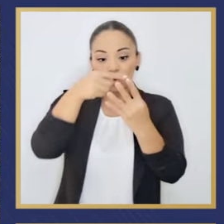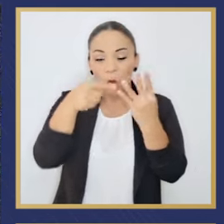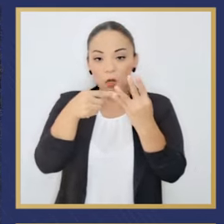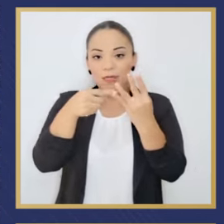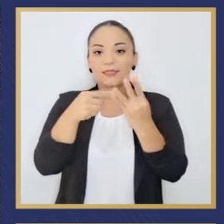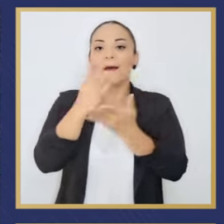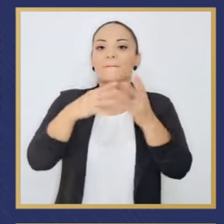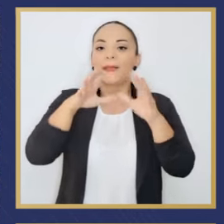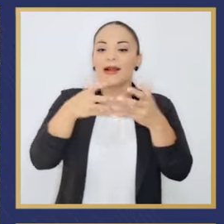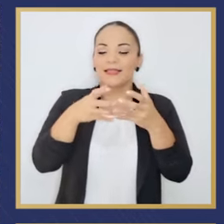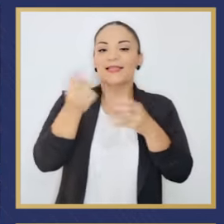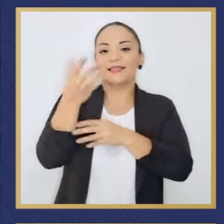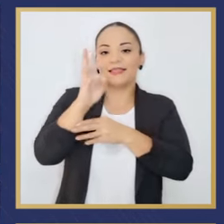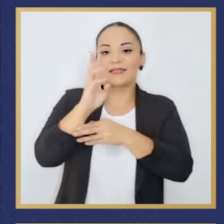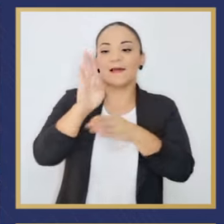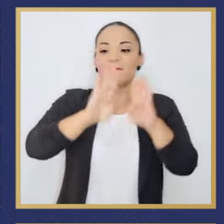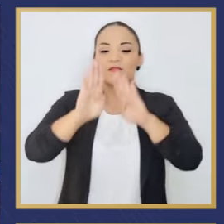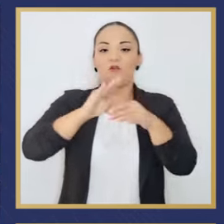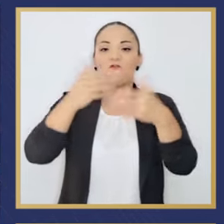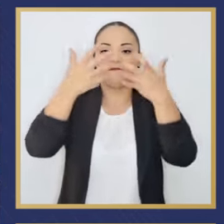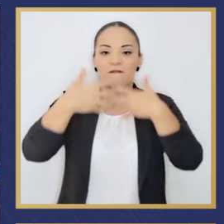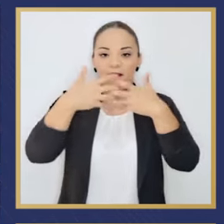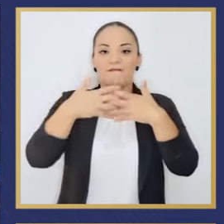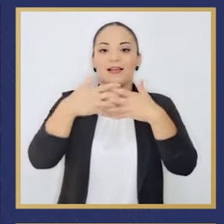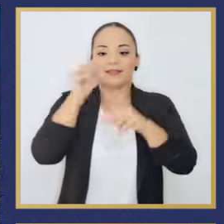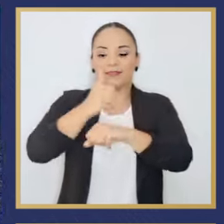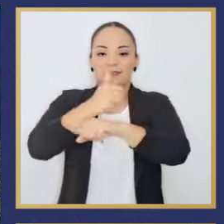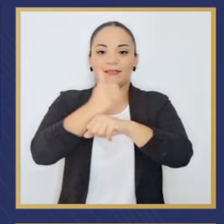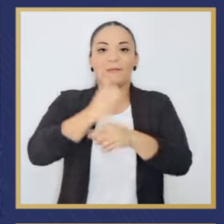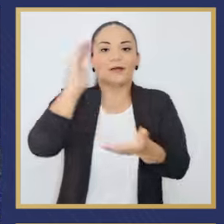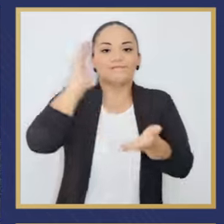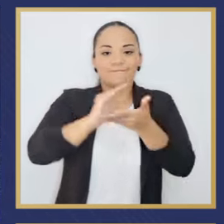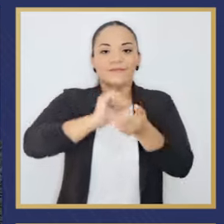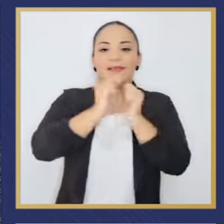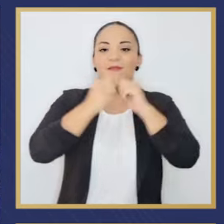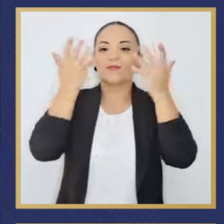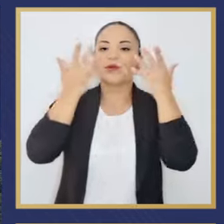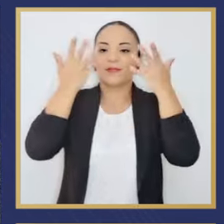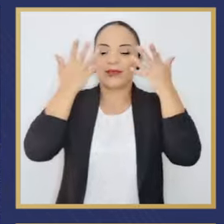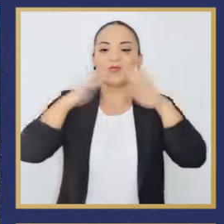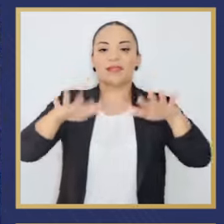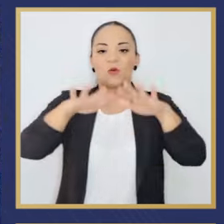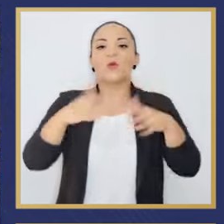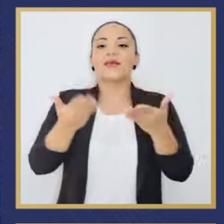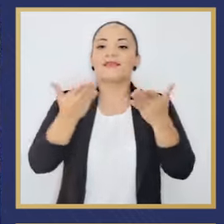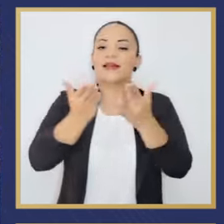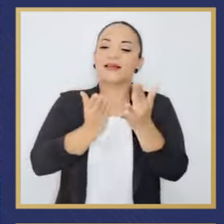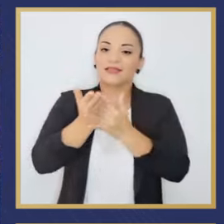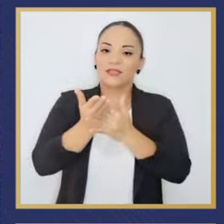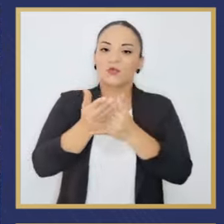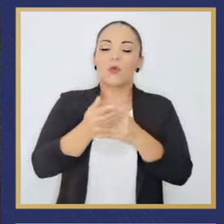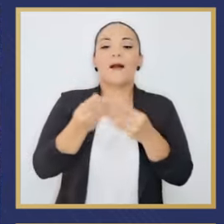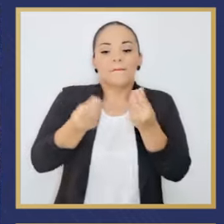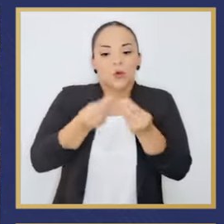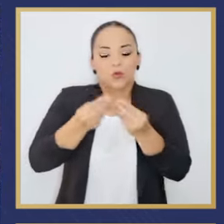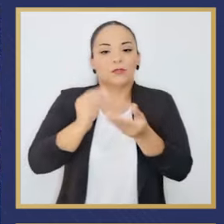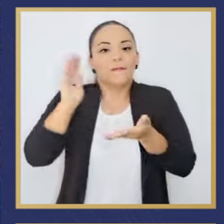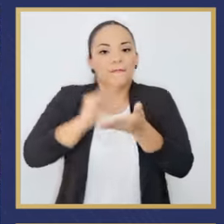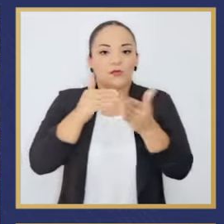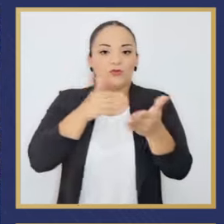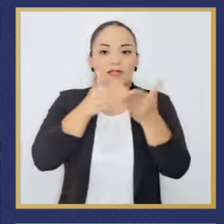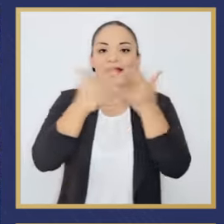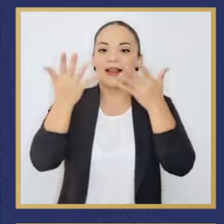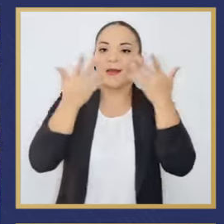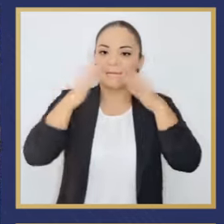fueron parte de las 16 biofábricas que se instalaron para mitigar el cambio climático y generarle acceso a productos de